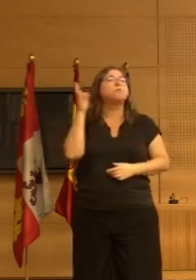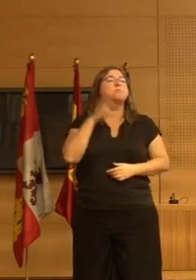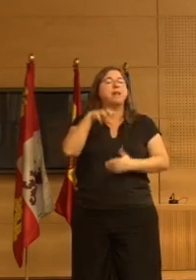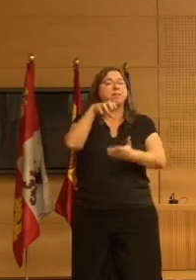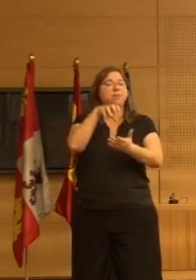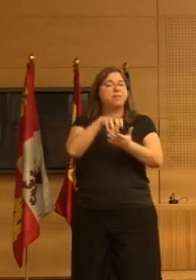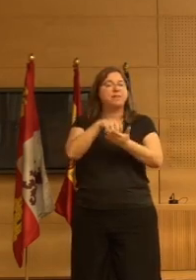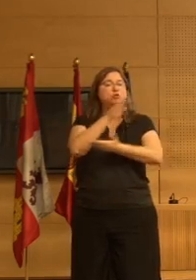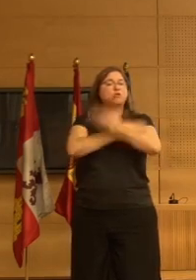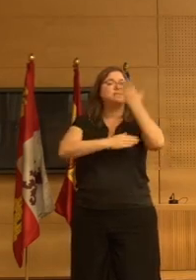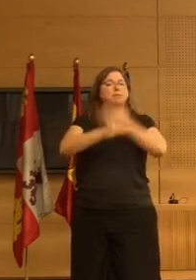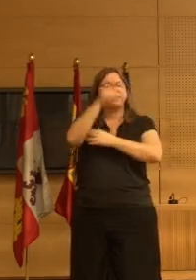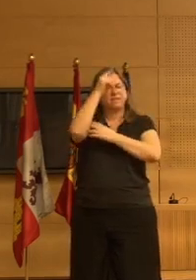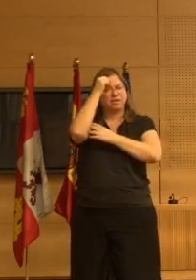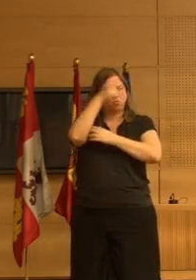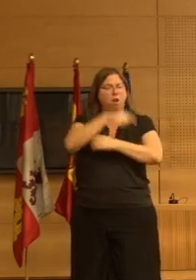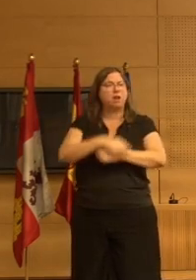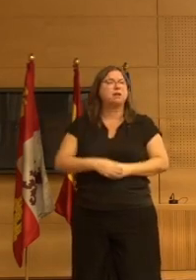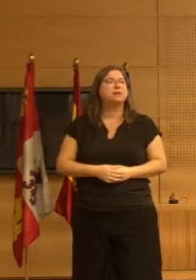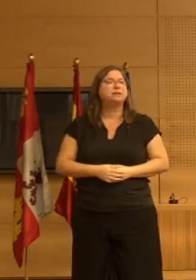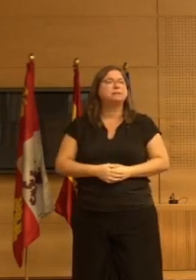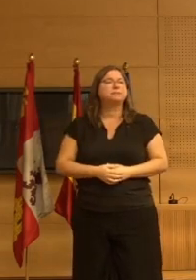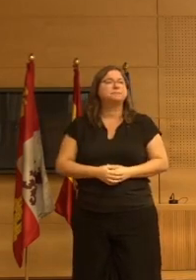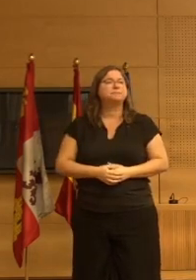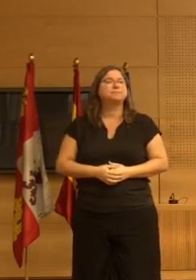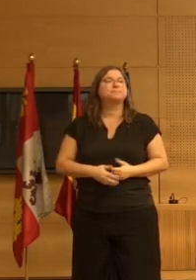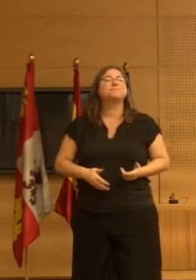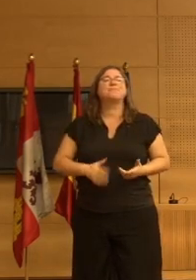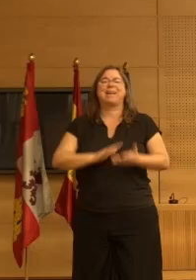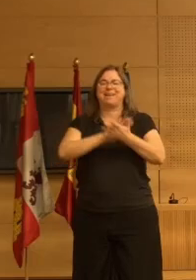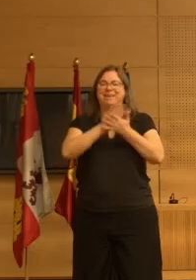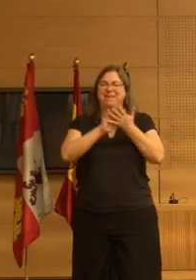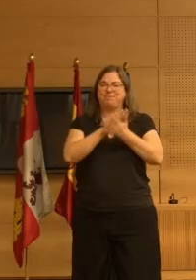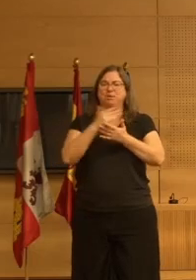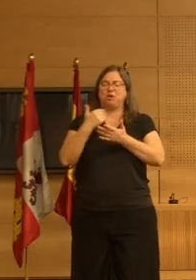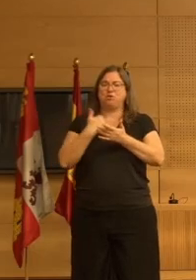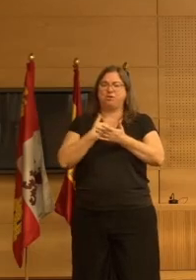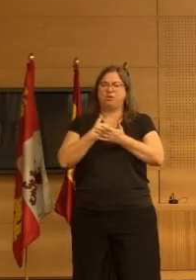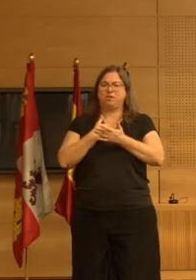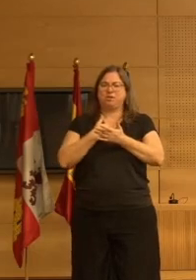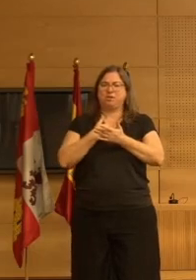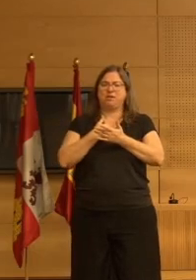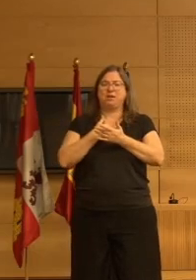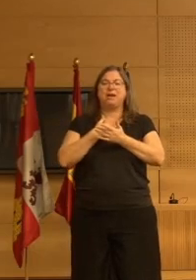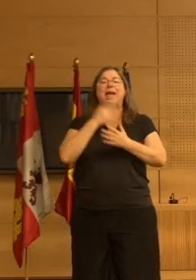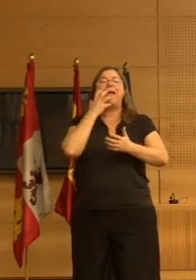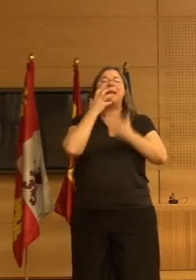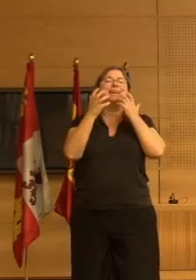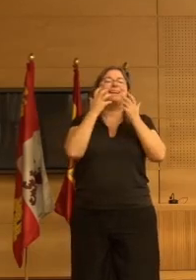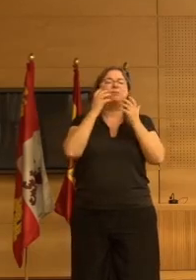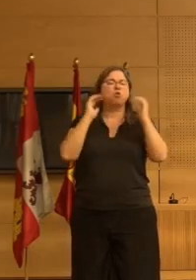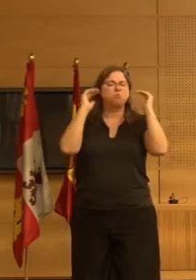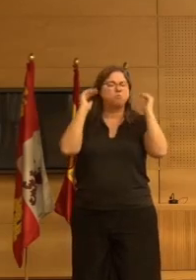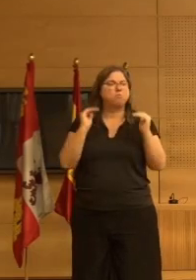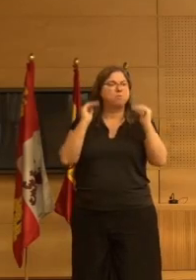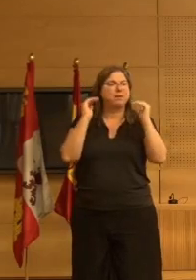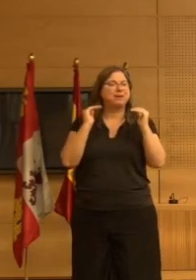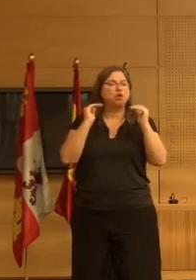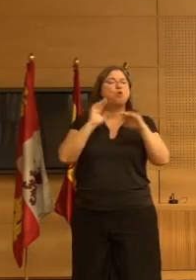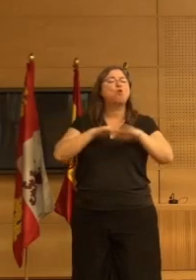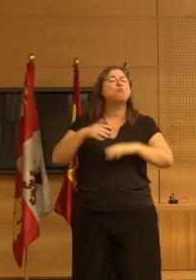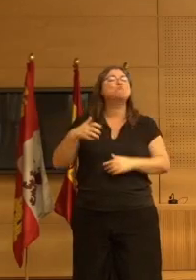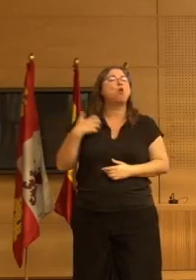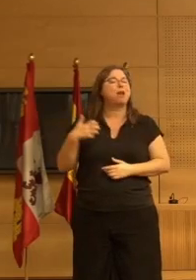de un centro de discapacidad intelectual entonces se ha hablado de disminuir los gritos de las personas porque porque